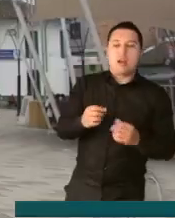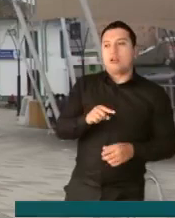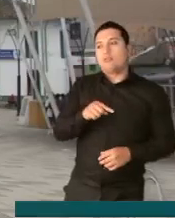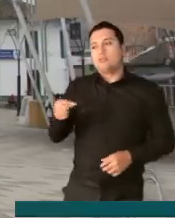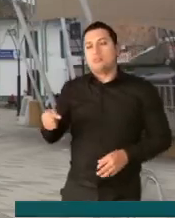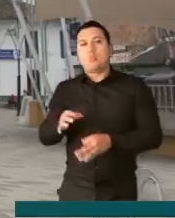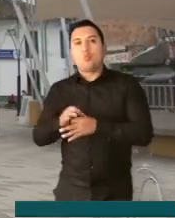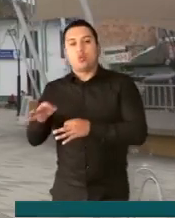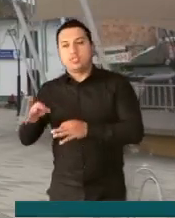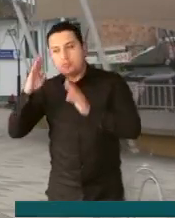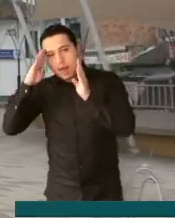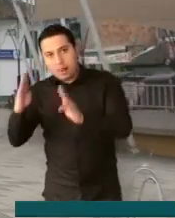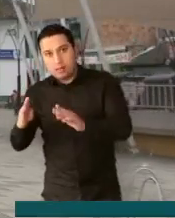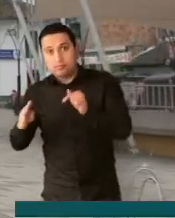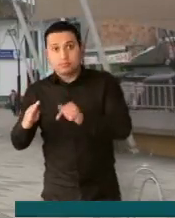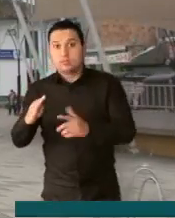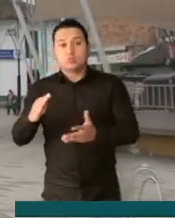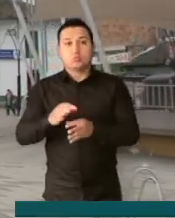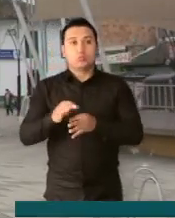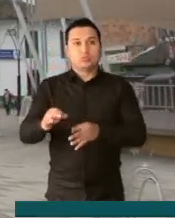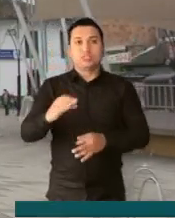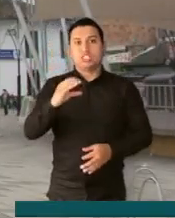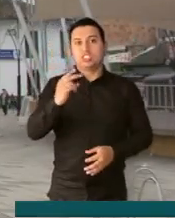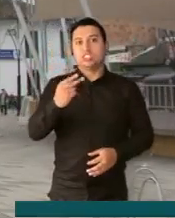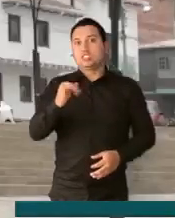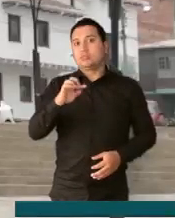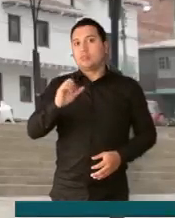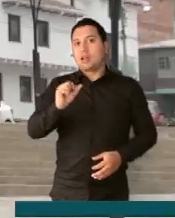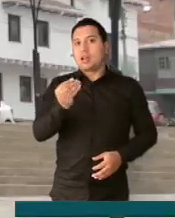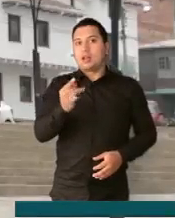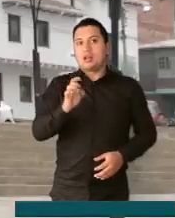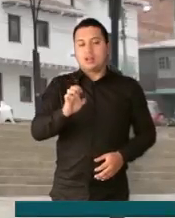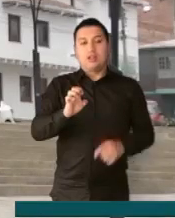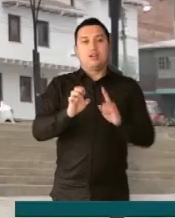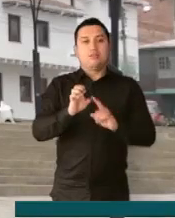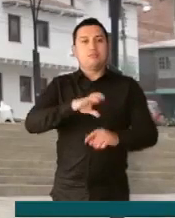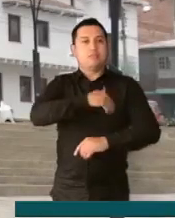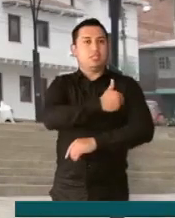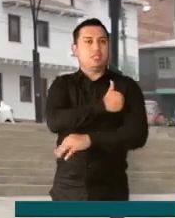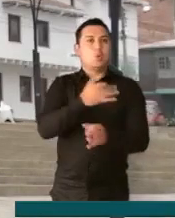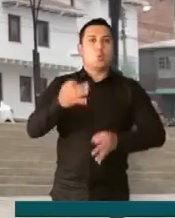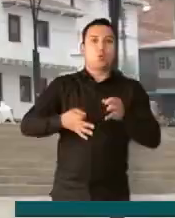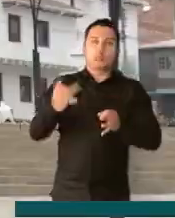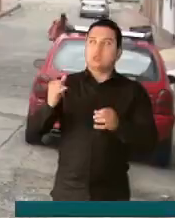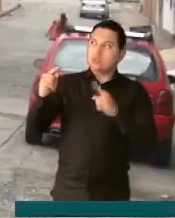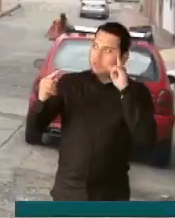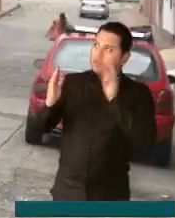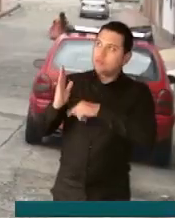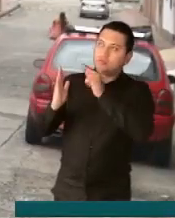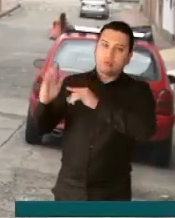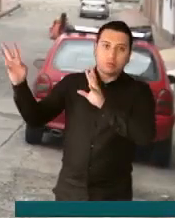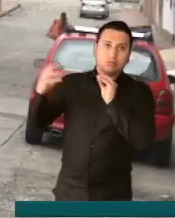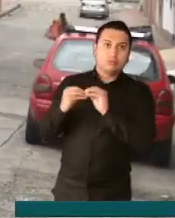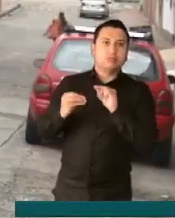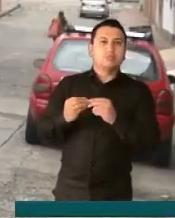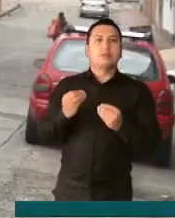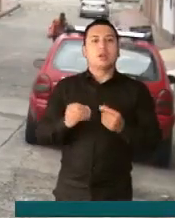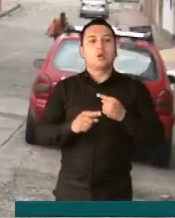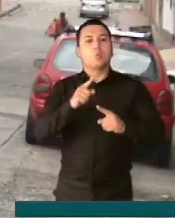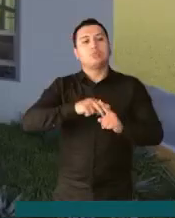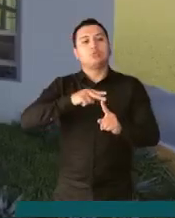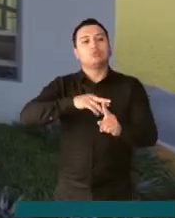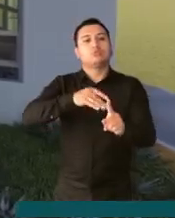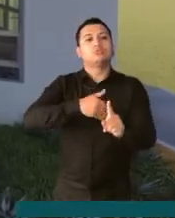El municipio de Chipaque firmó un convenio con el Ministerio de Justicia y del Derecho que permitirá que en los próximos meses se construya la Casa de